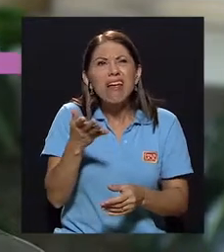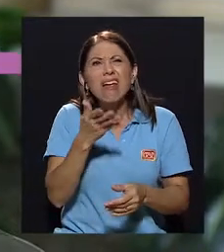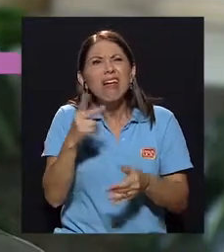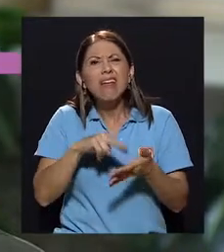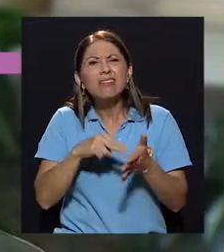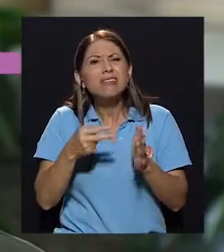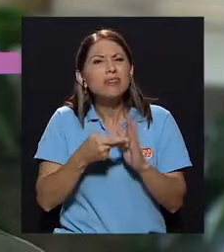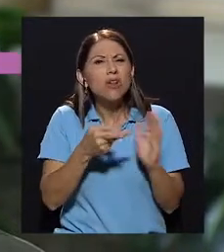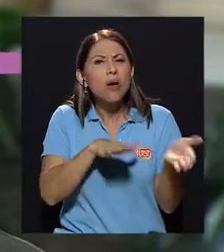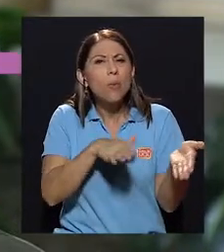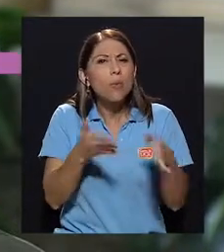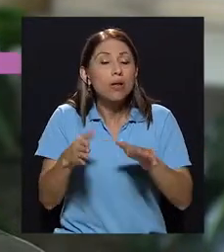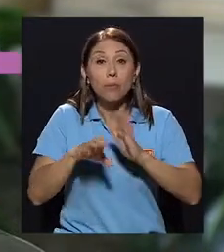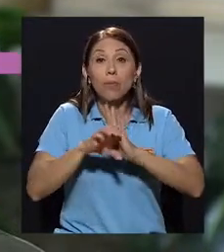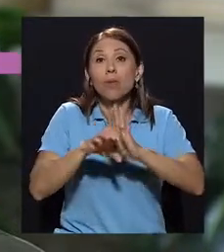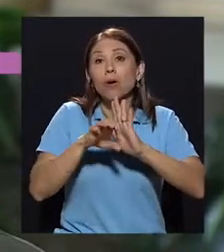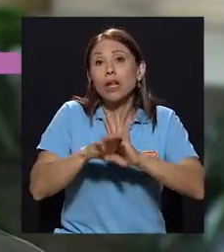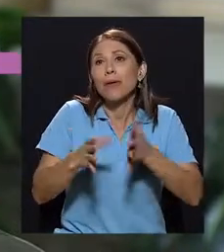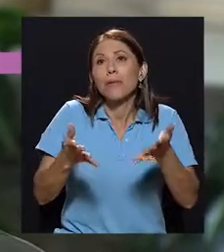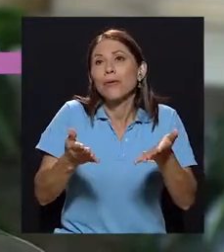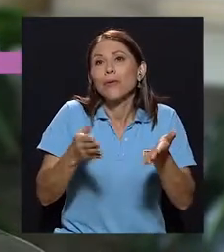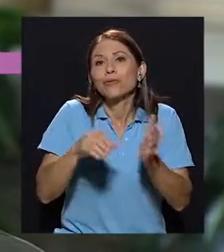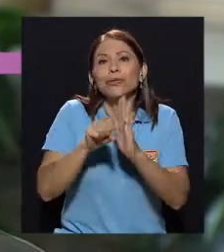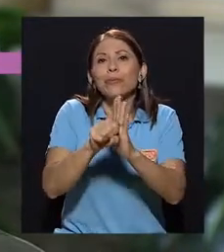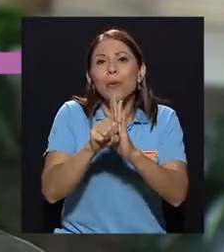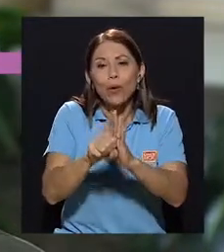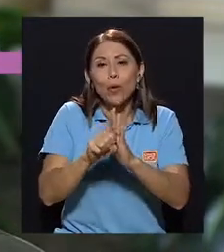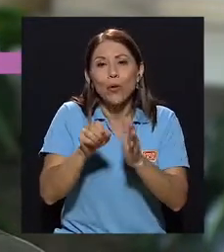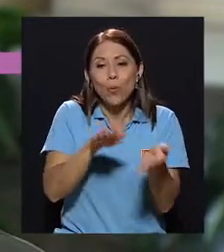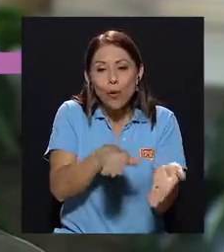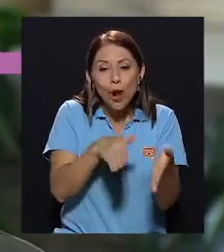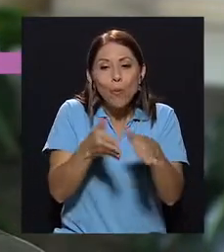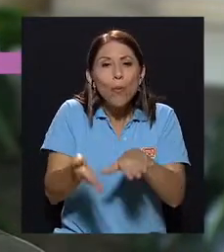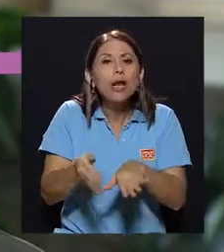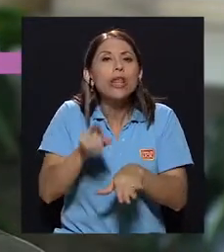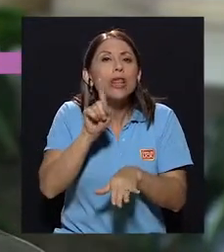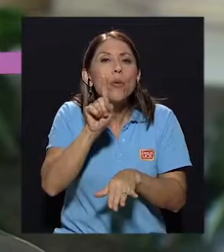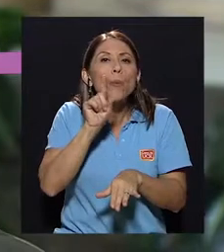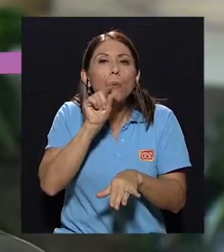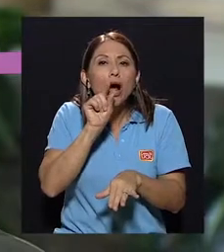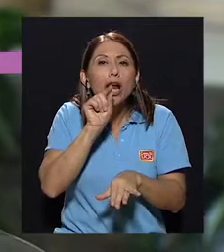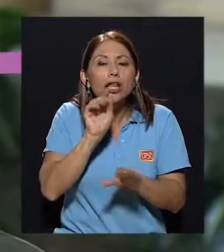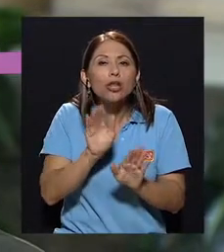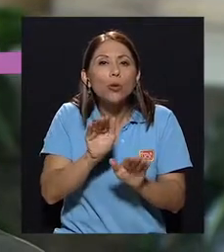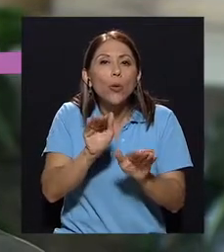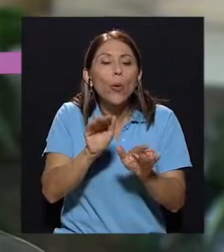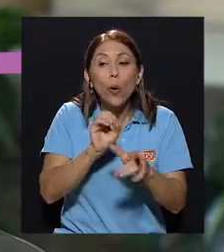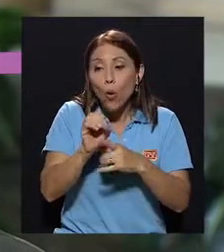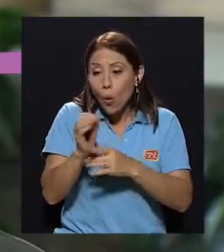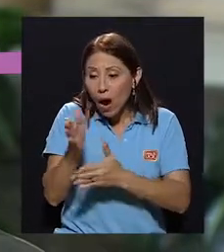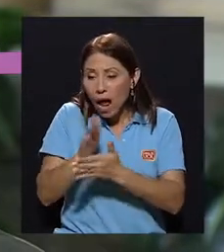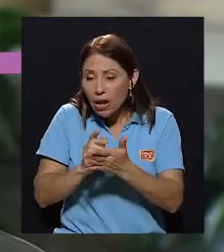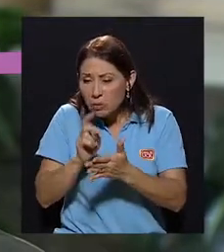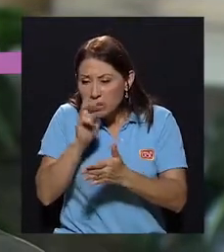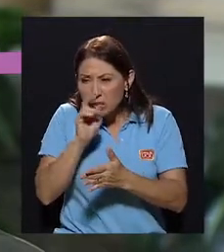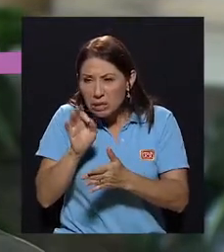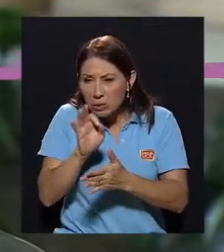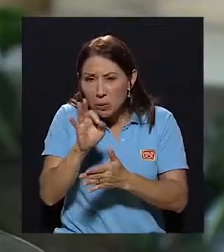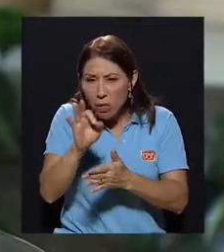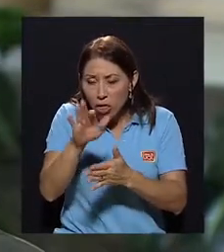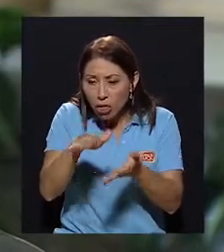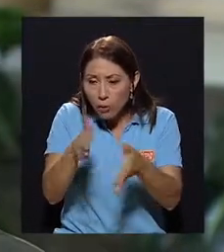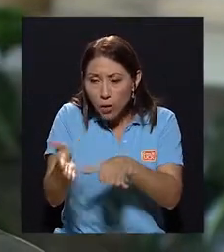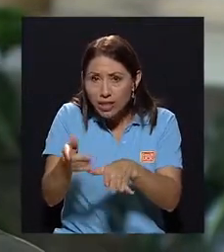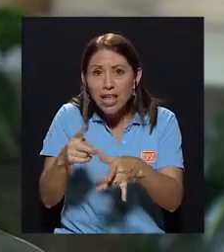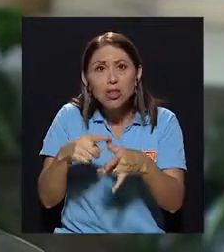Desde cosas tan simbólicas como la muerte de un pajarito, la muerte de algún insecto y, entonces, que así poco a poco